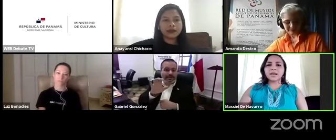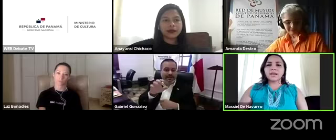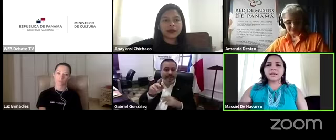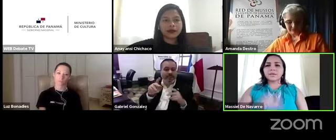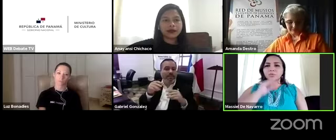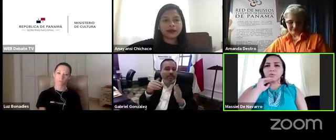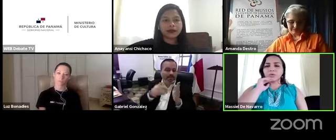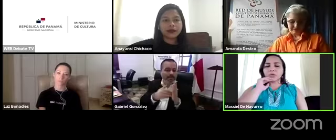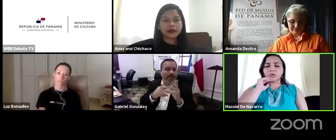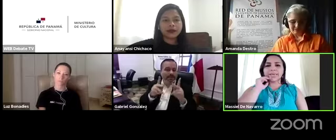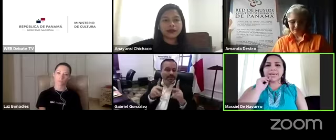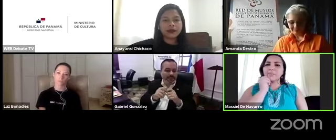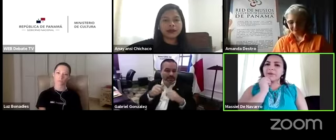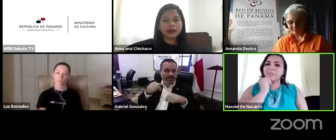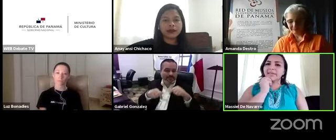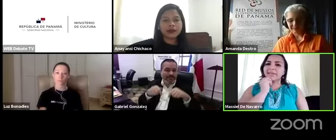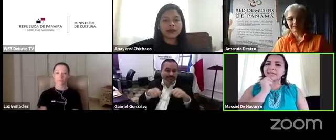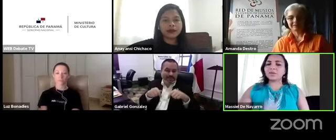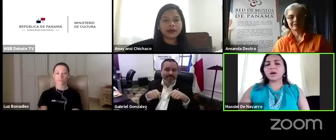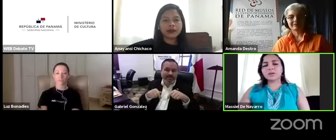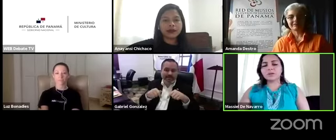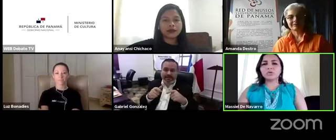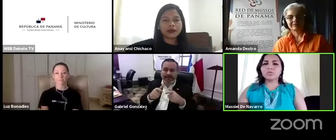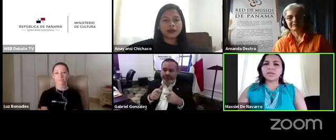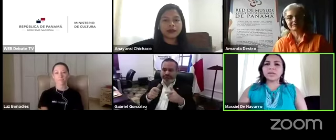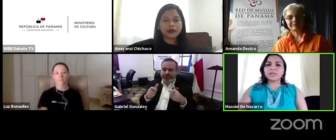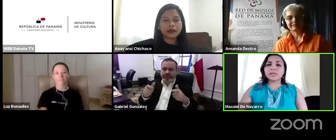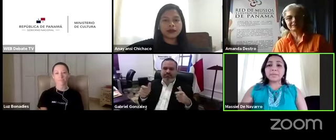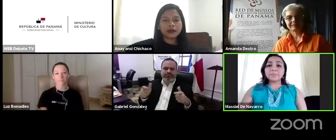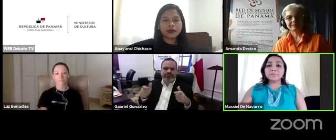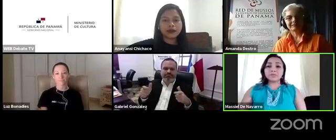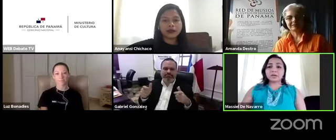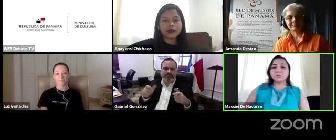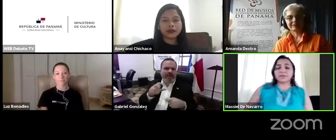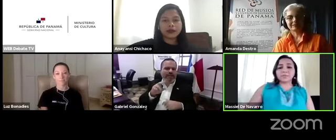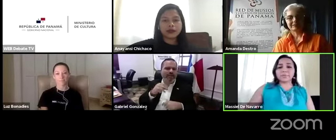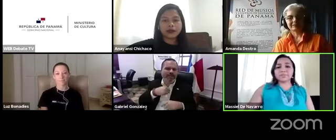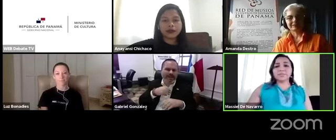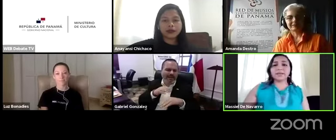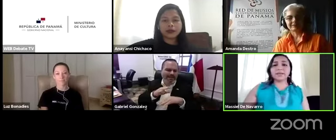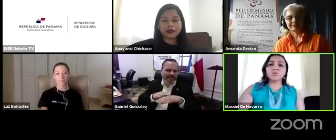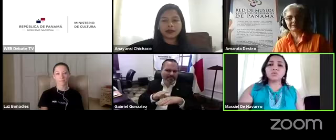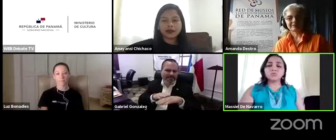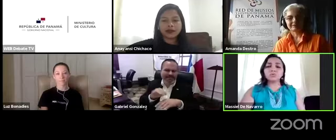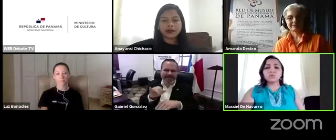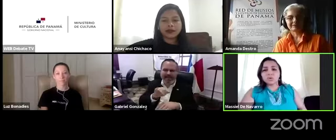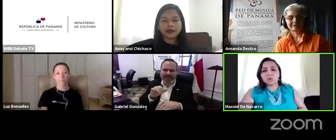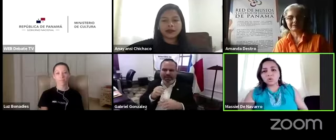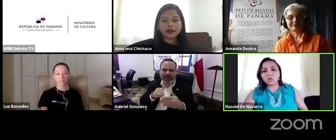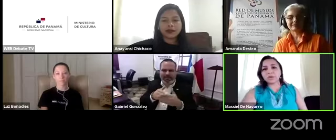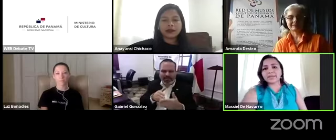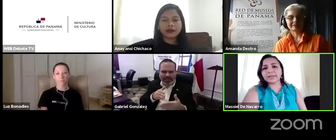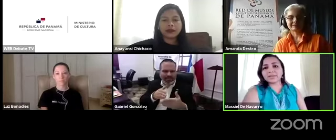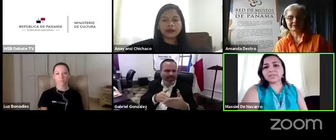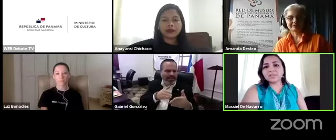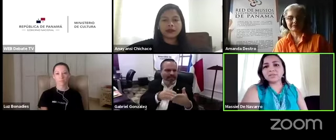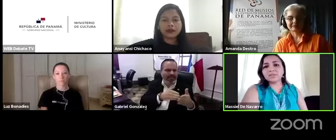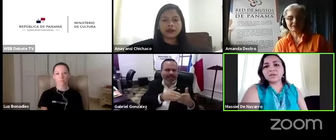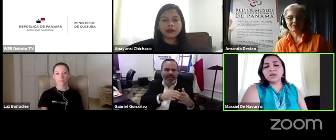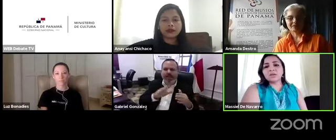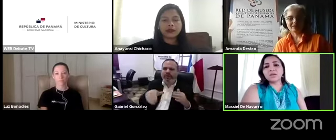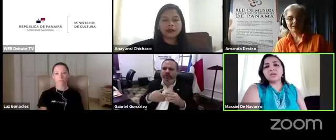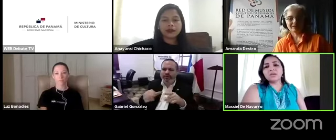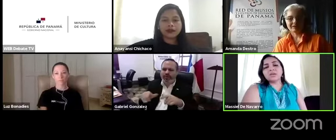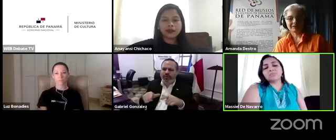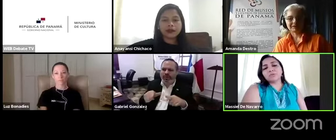el punto es que aquí en Panamá ya tenemos alrededor de unas 500 mil personas con discapacidad es un grupo que está creciendo